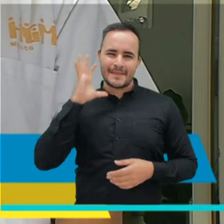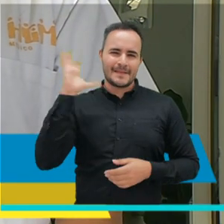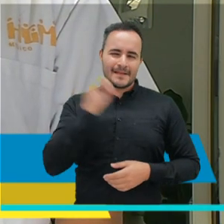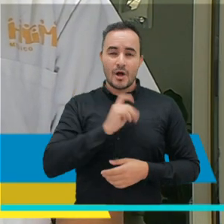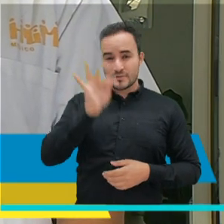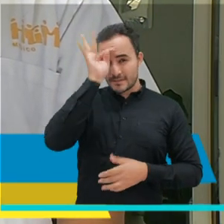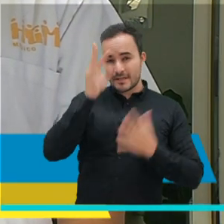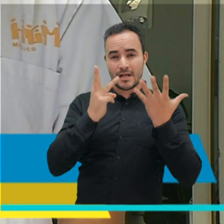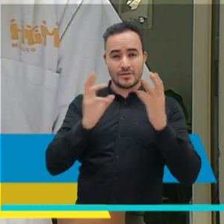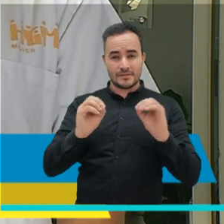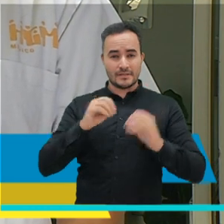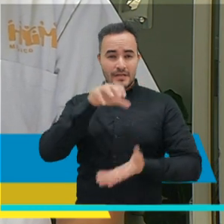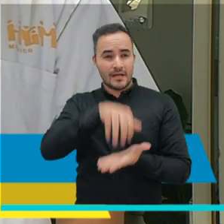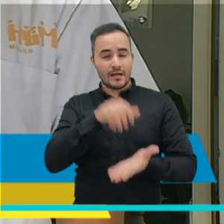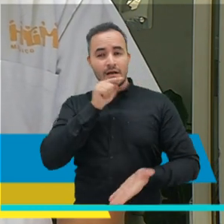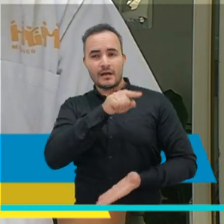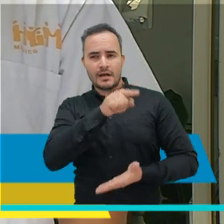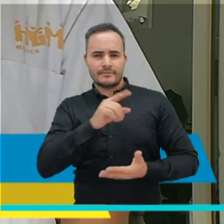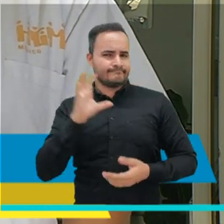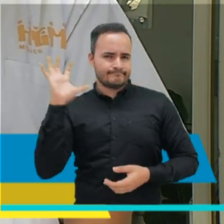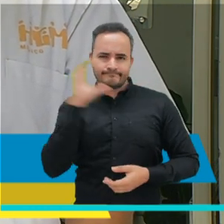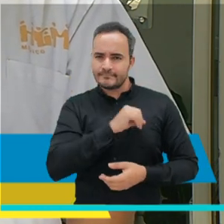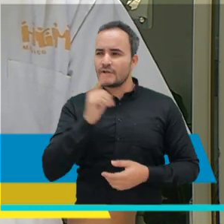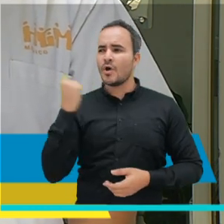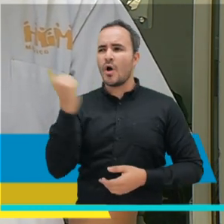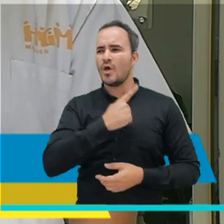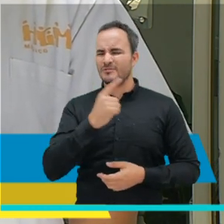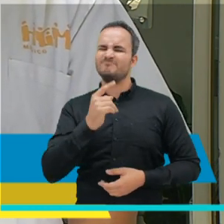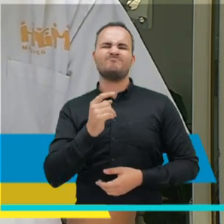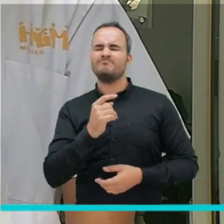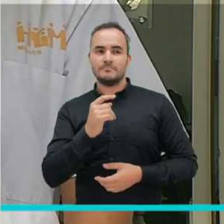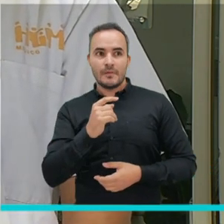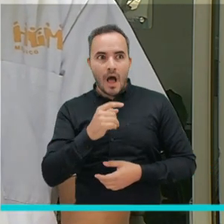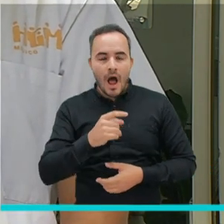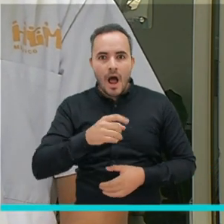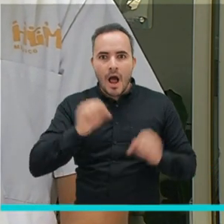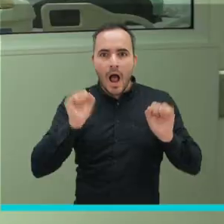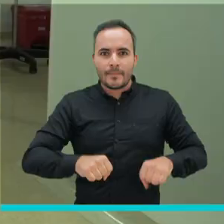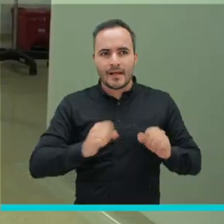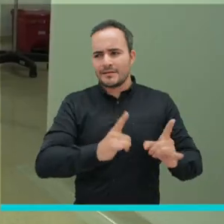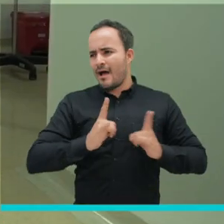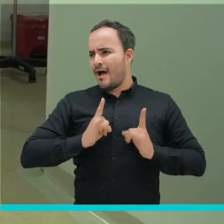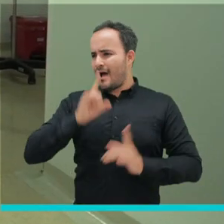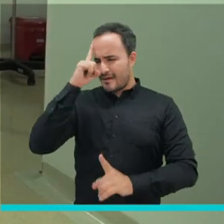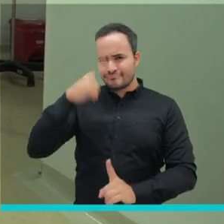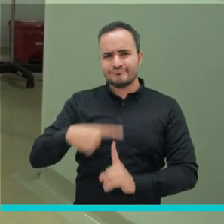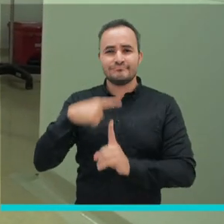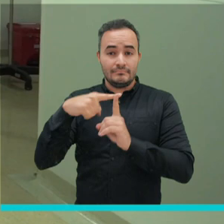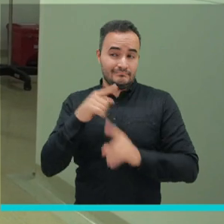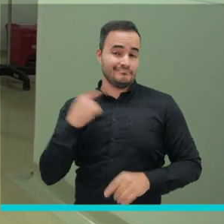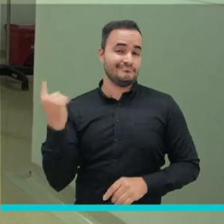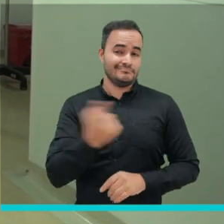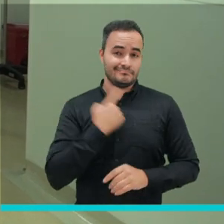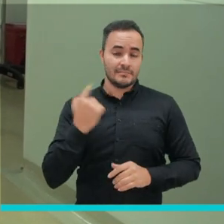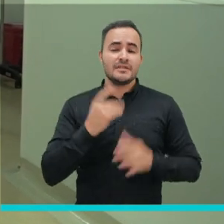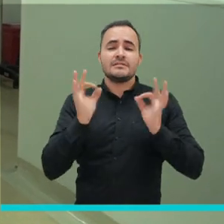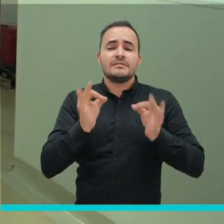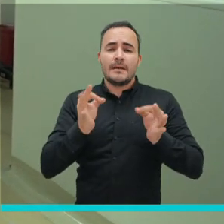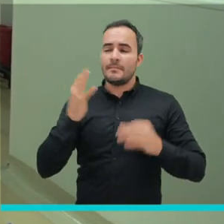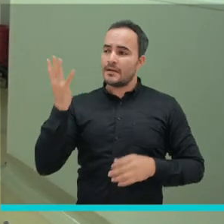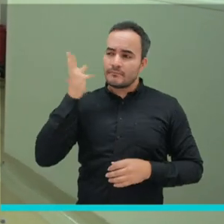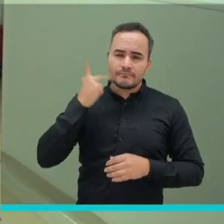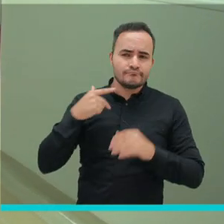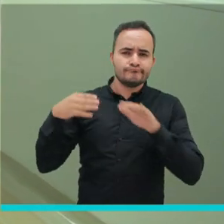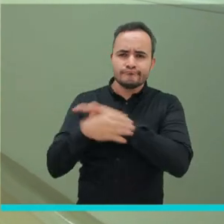Sin duda la clínica se ha convertido en un ícono de esperanza para la ciudad de Medellín porque nosotros acá vemos todos los días